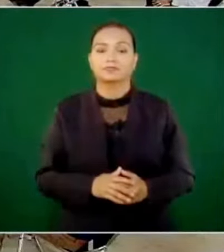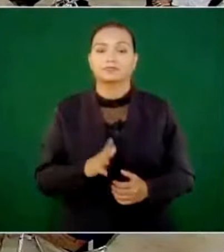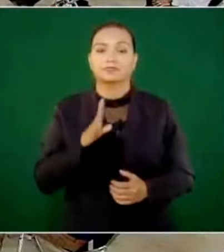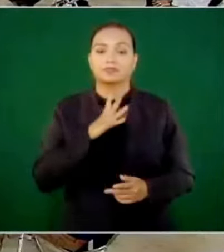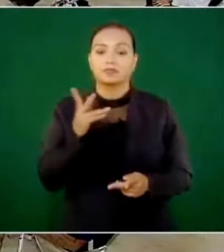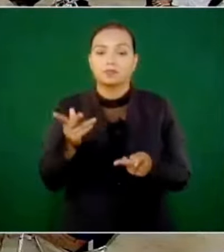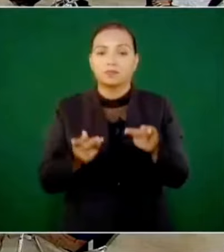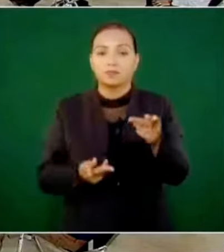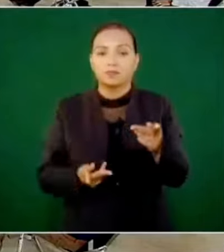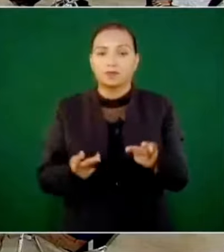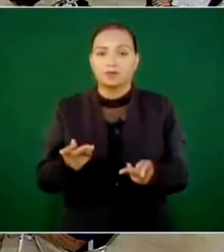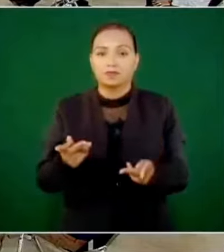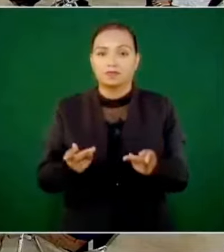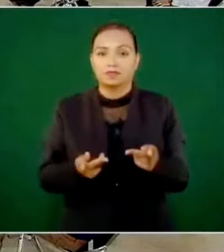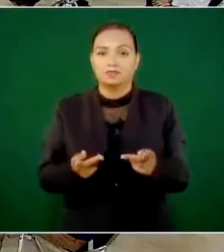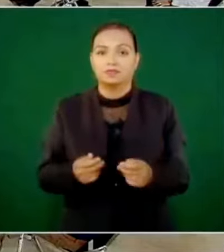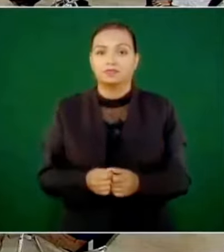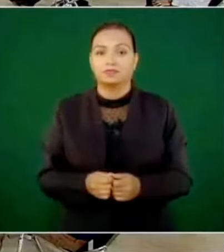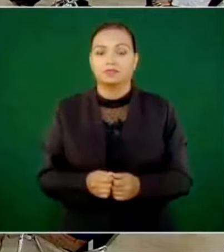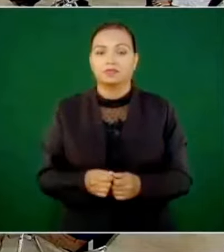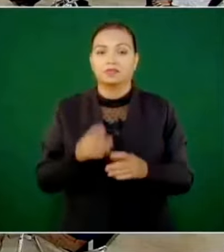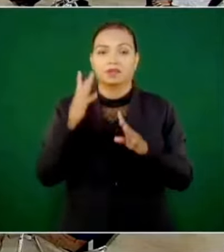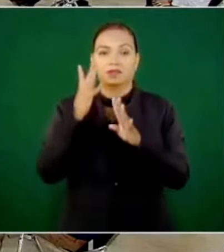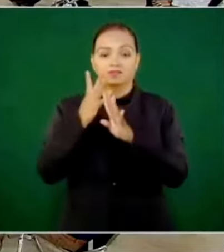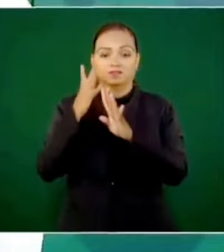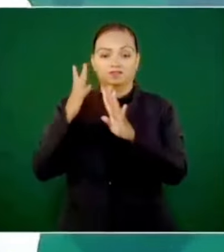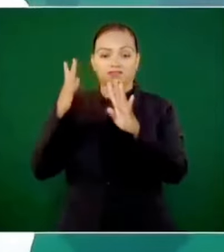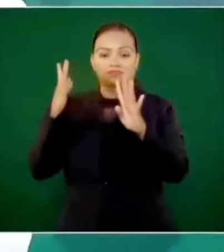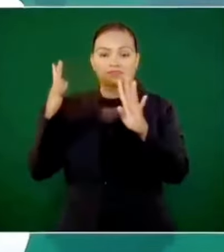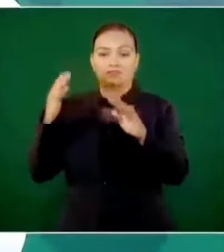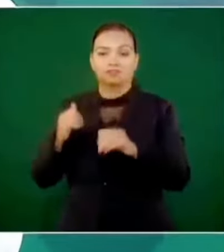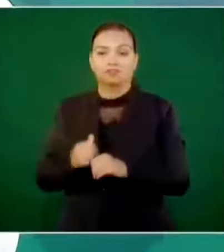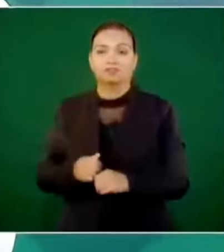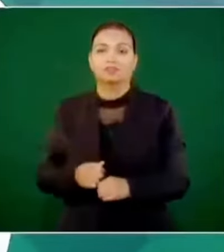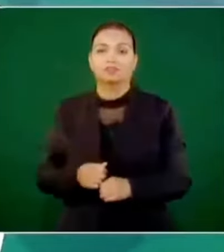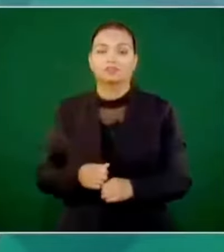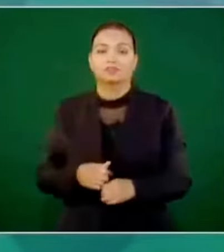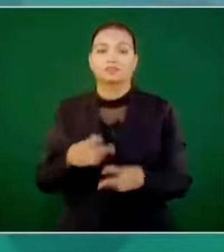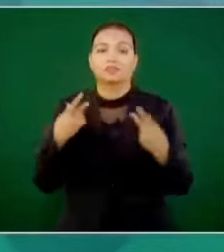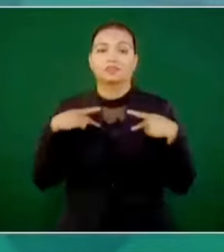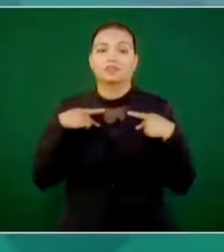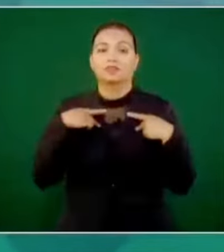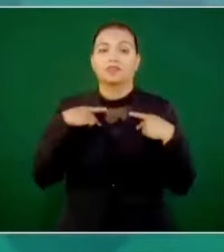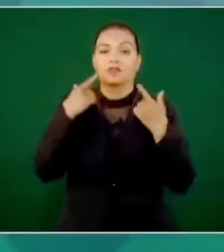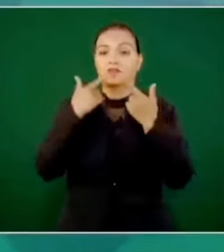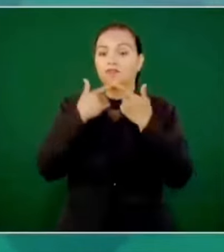participado en las filas de los liberales.